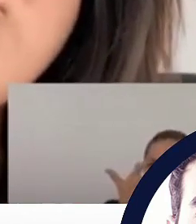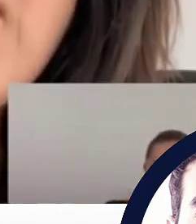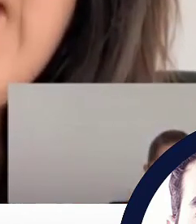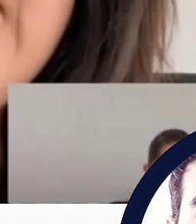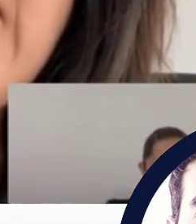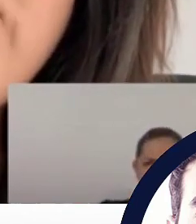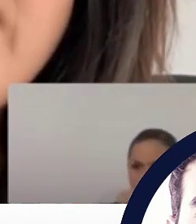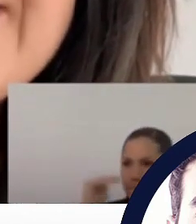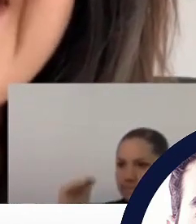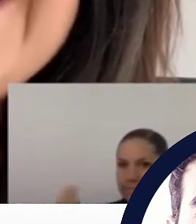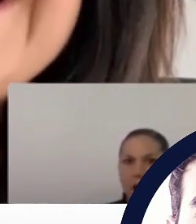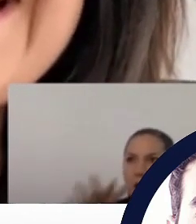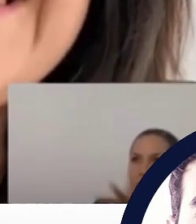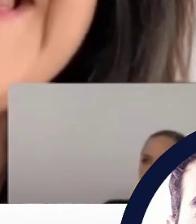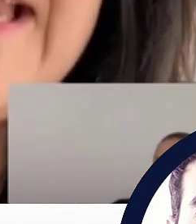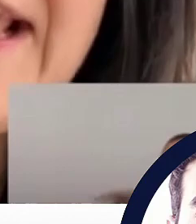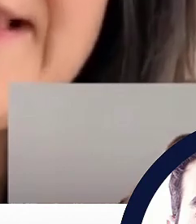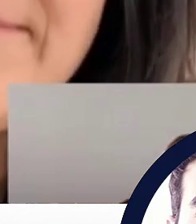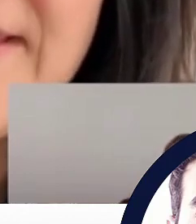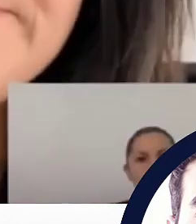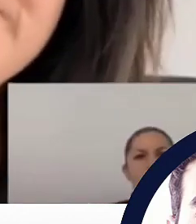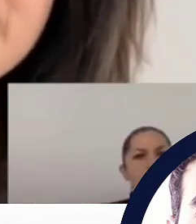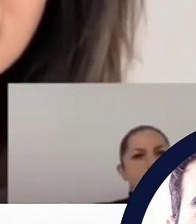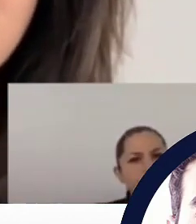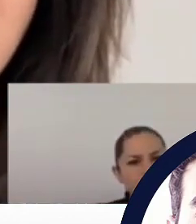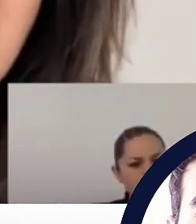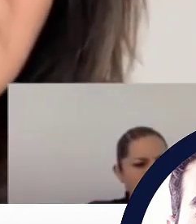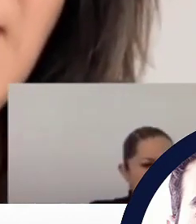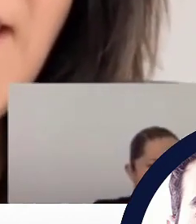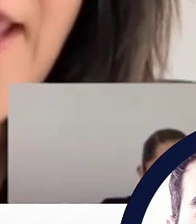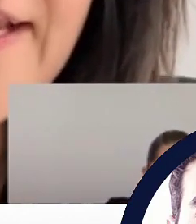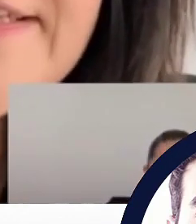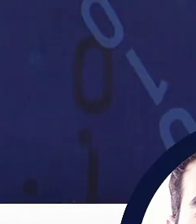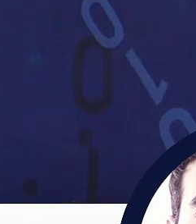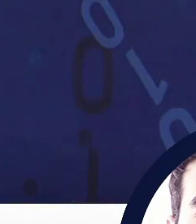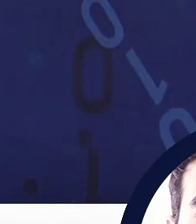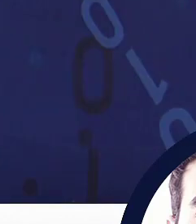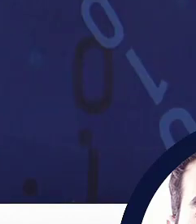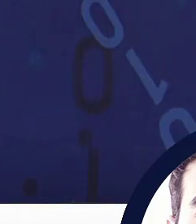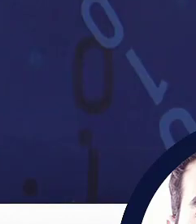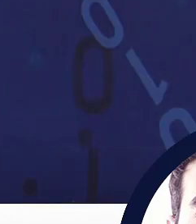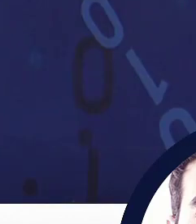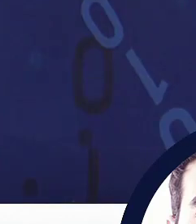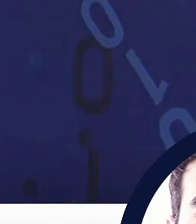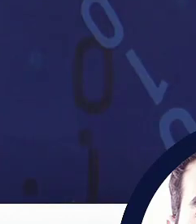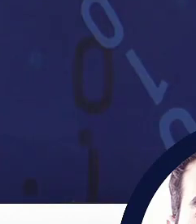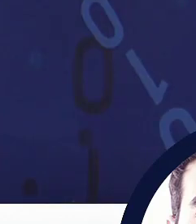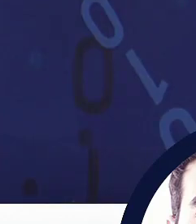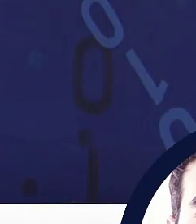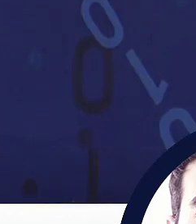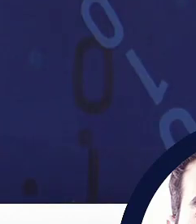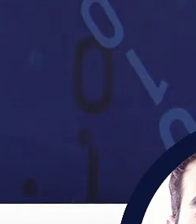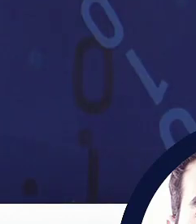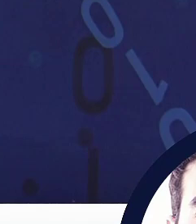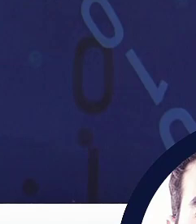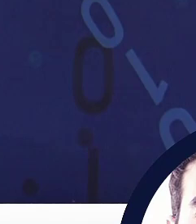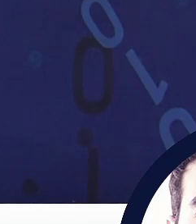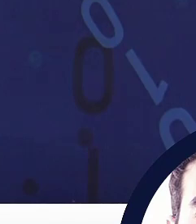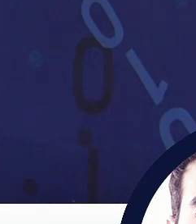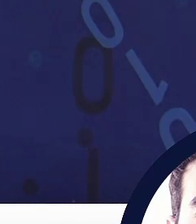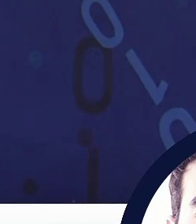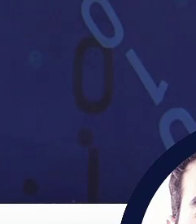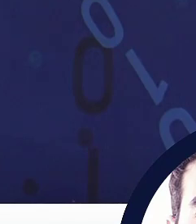Pero no le va nada bien en nada, perdón, Luis Boric, ¿no le va nada bien en nada a Sonora? Le va bien en algunas cosas, tiene